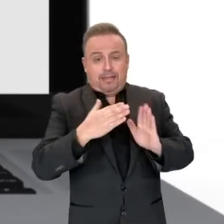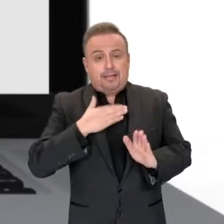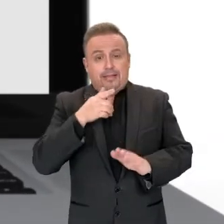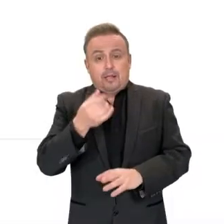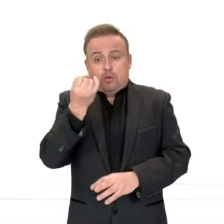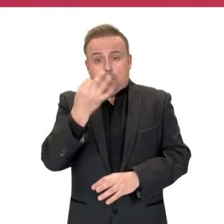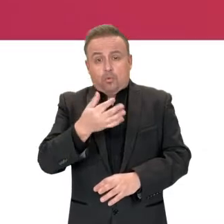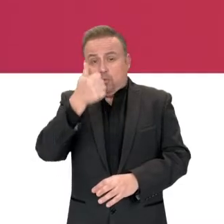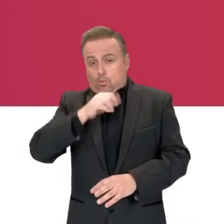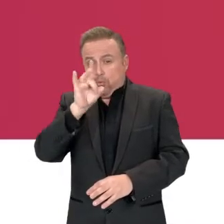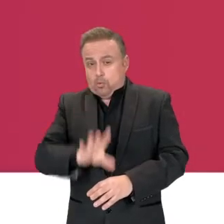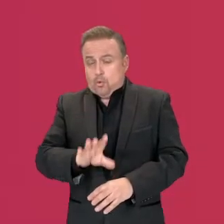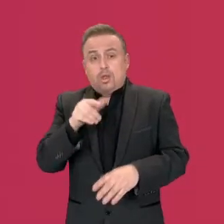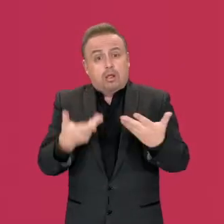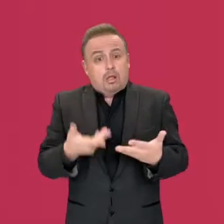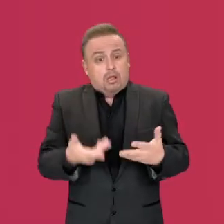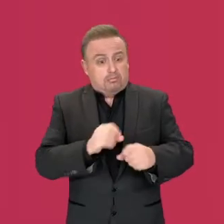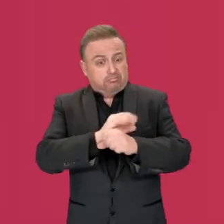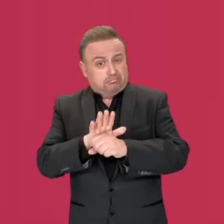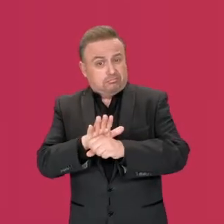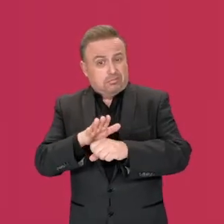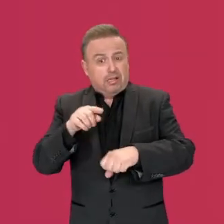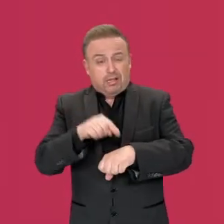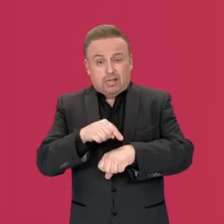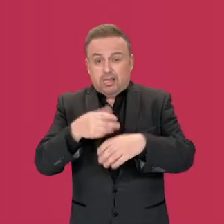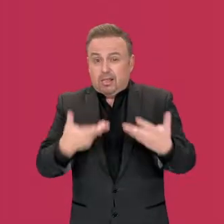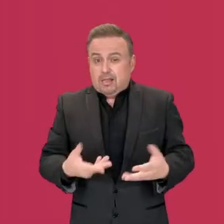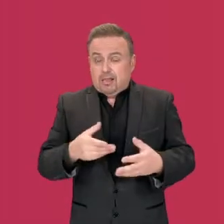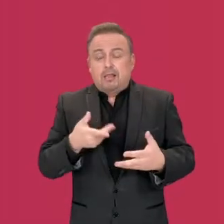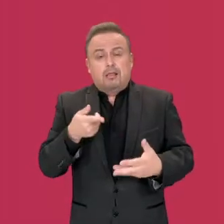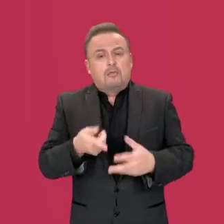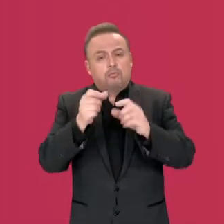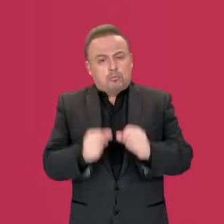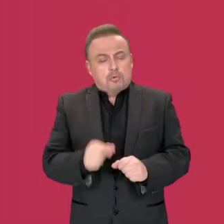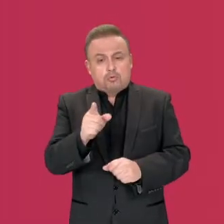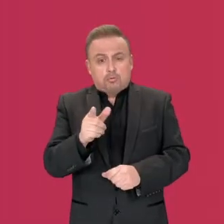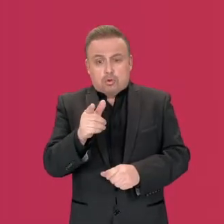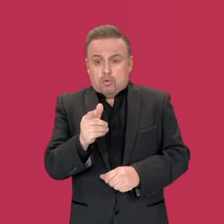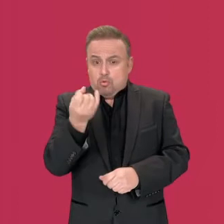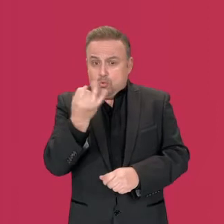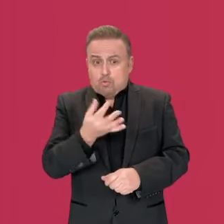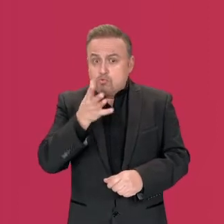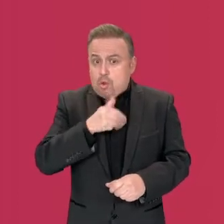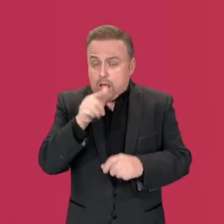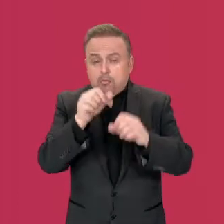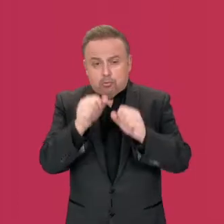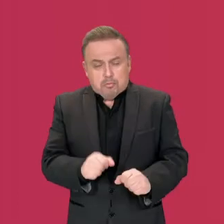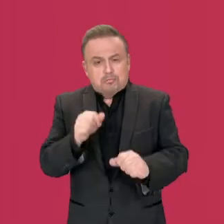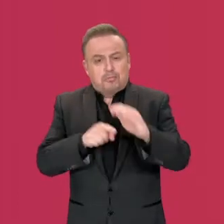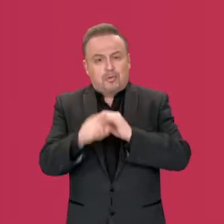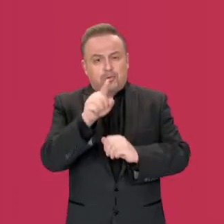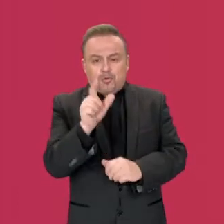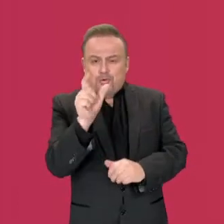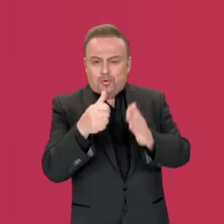acceder con tu clave única. Excepcionalmente, mientras dure la emergencia sanitaria de COVID-19, si no tienes clave única, puedes